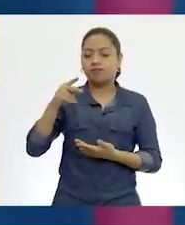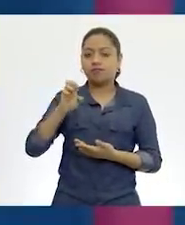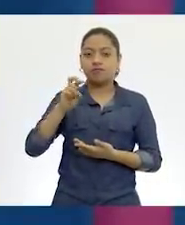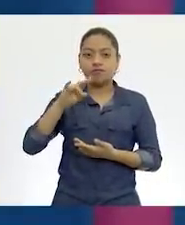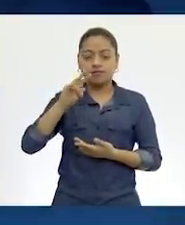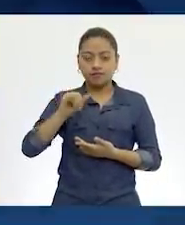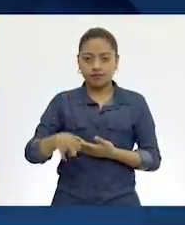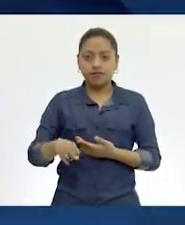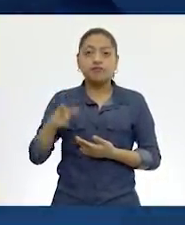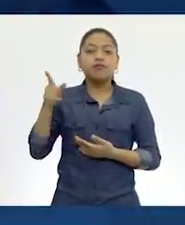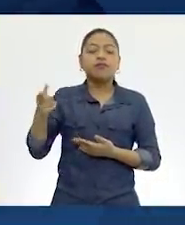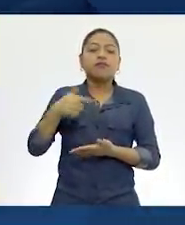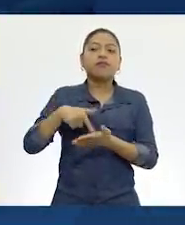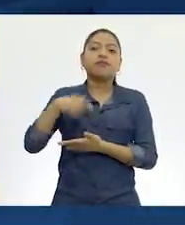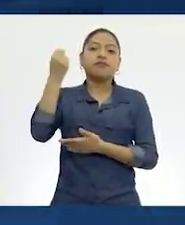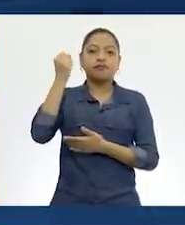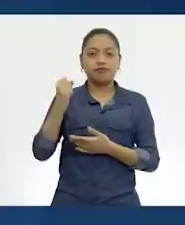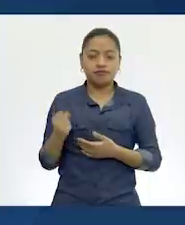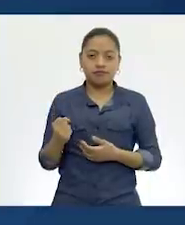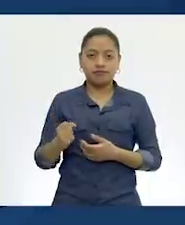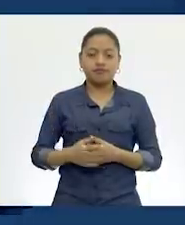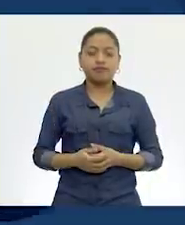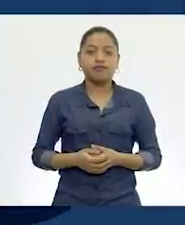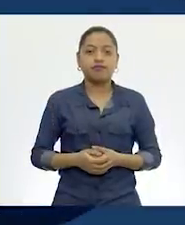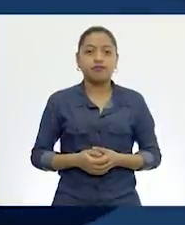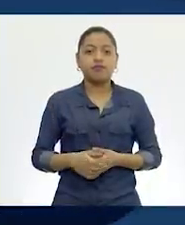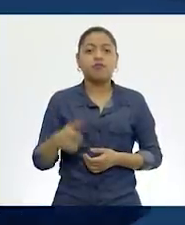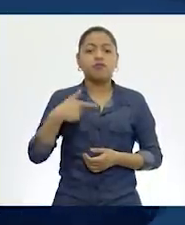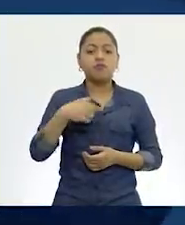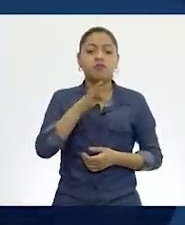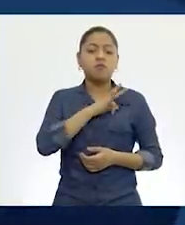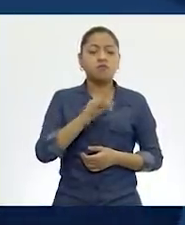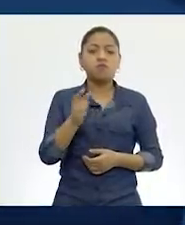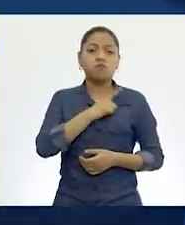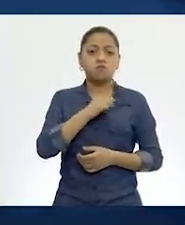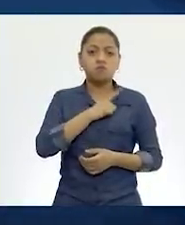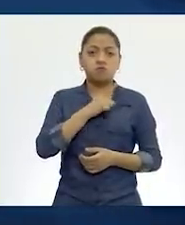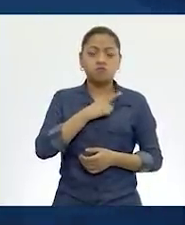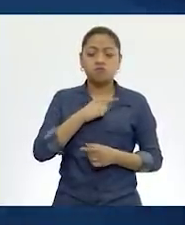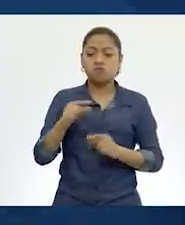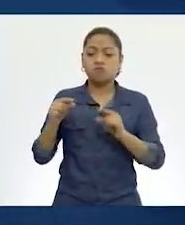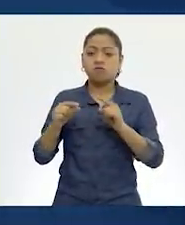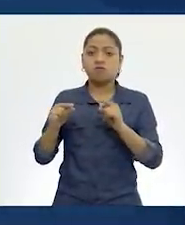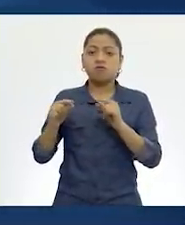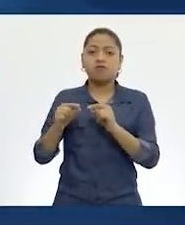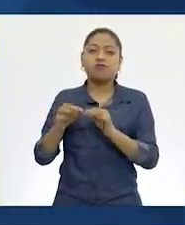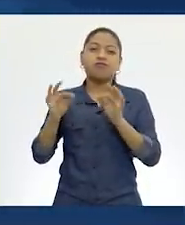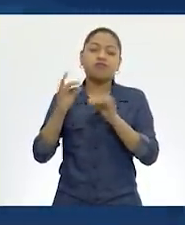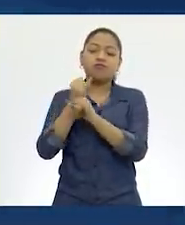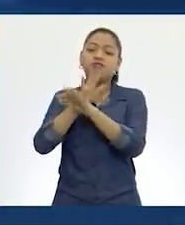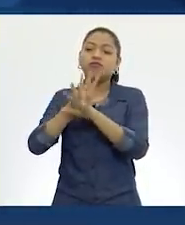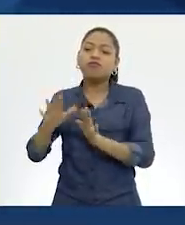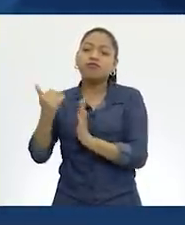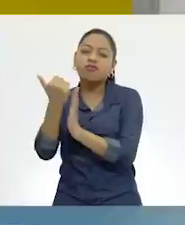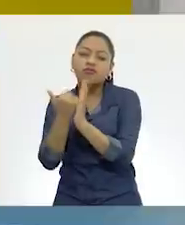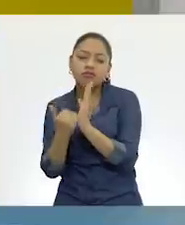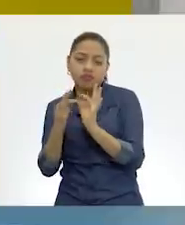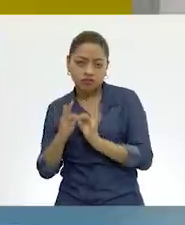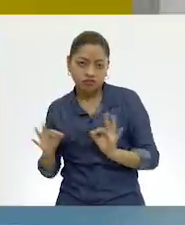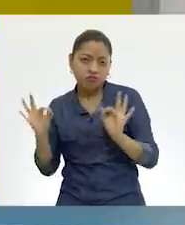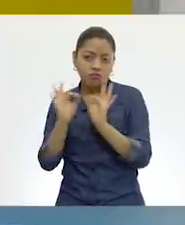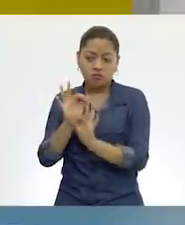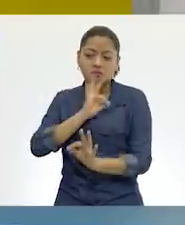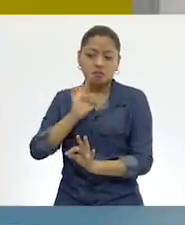y en Aloha. Y nos dice, ¿puedo recurrir solo a fuentes secundarias o terciarias? Sí puedes recurrir a estas